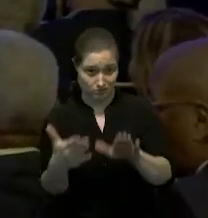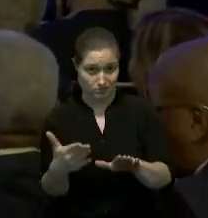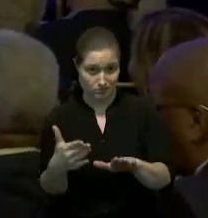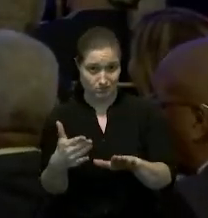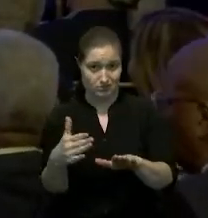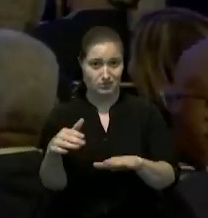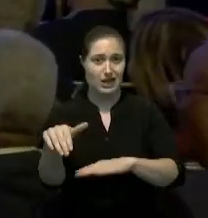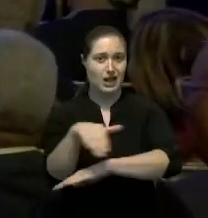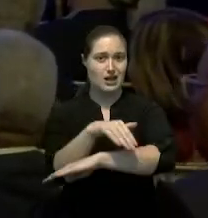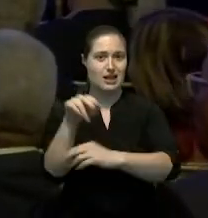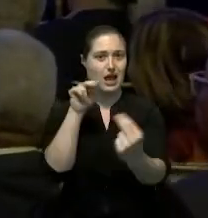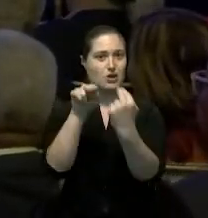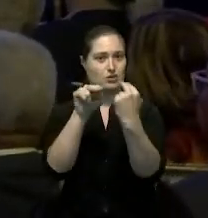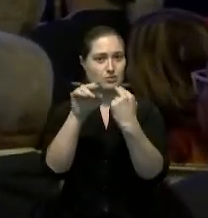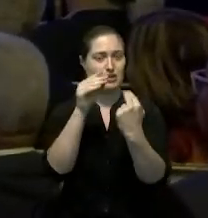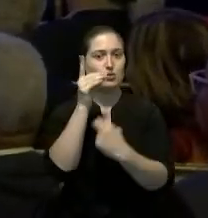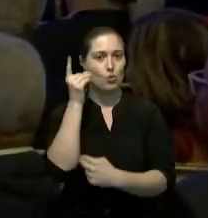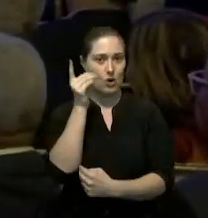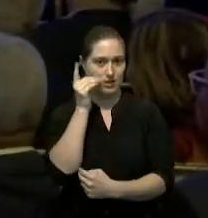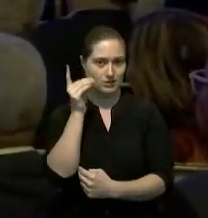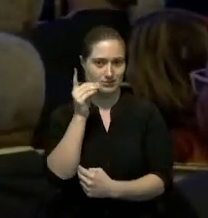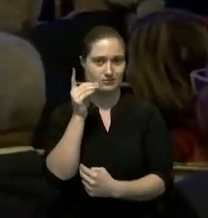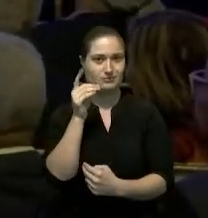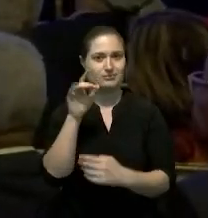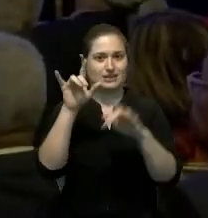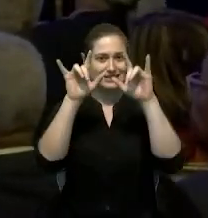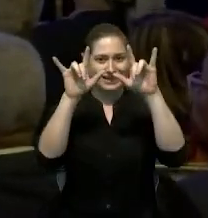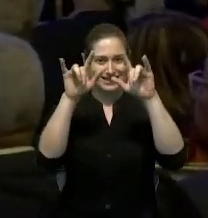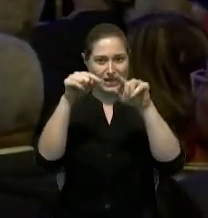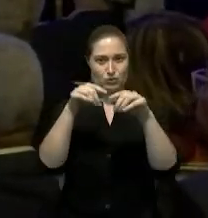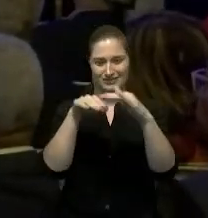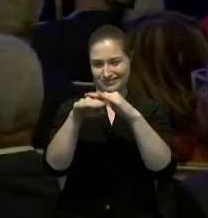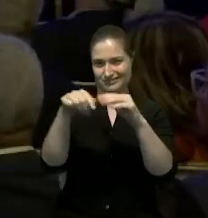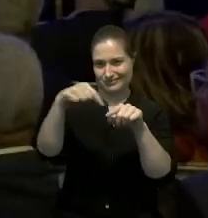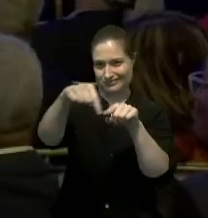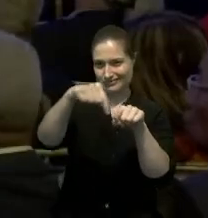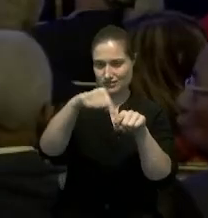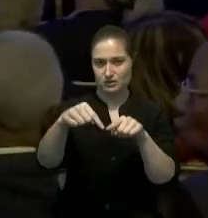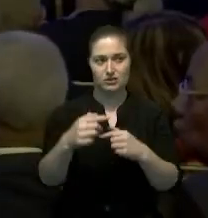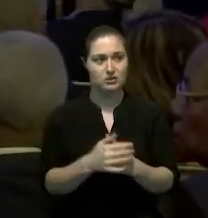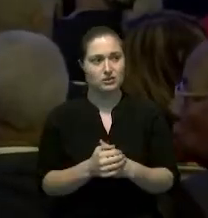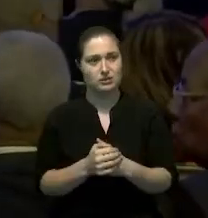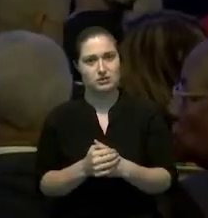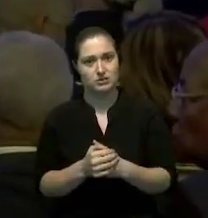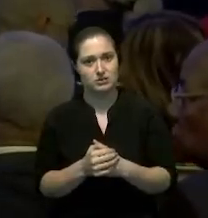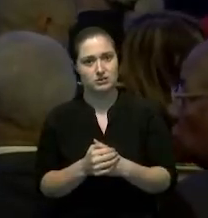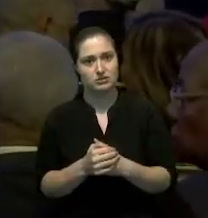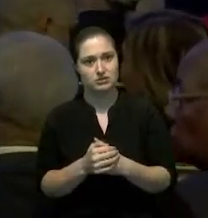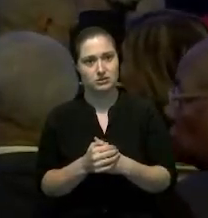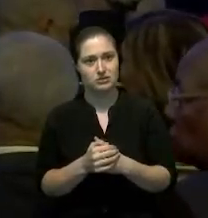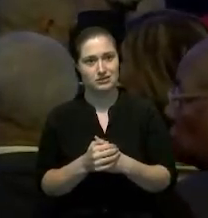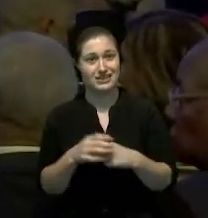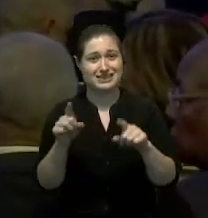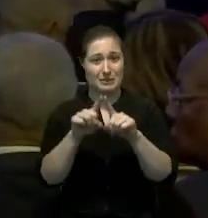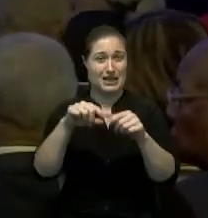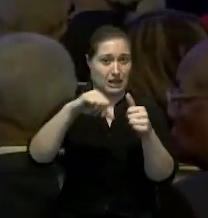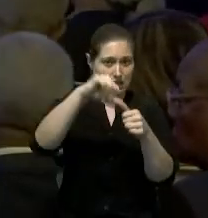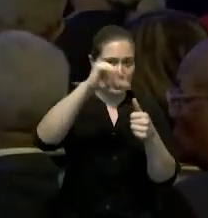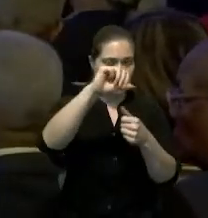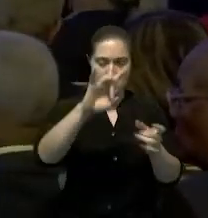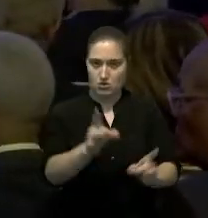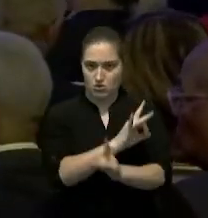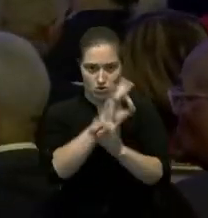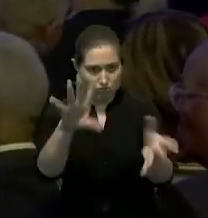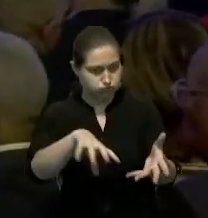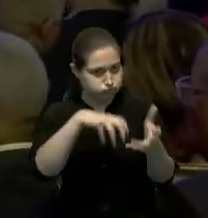Duarte en la entrada salida de Santiago y todavía está latente la tragedia de Asua nosotros